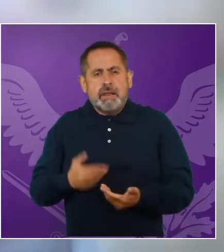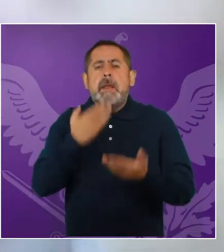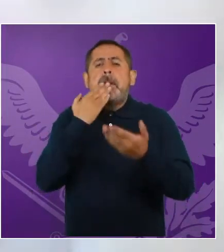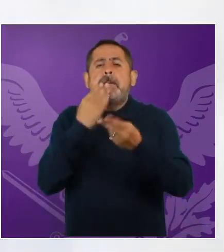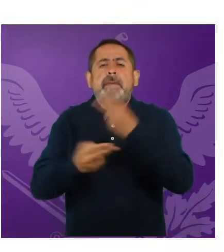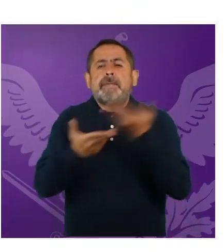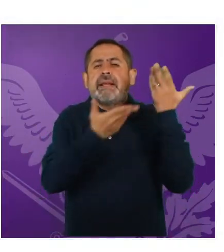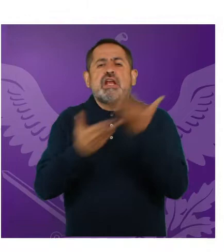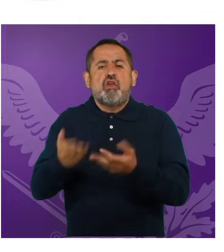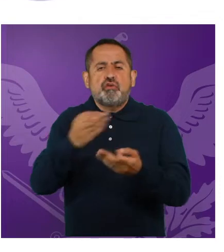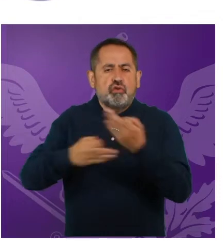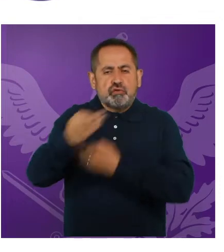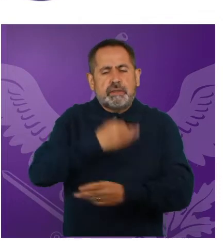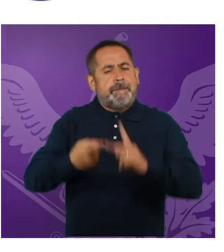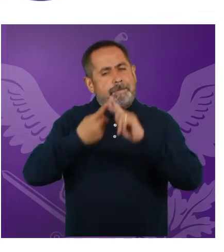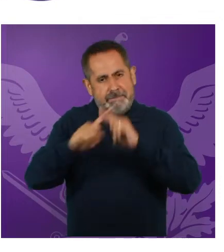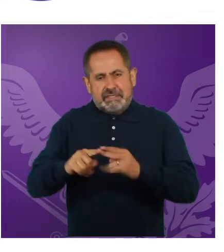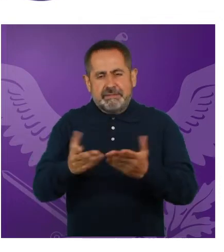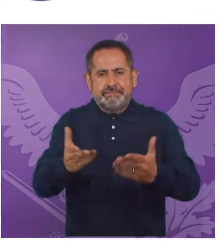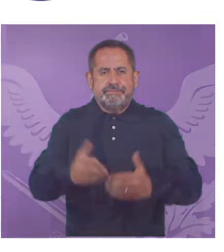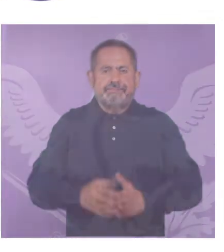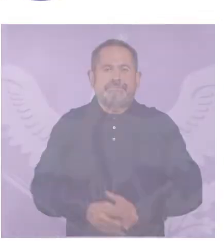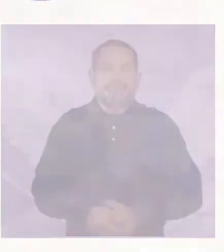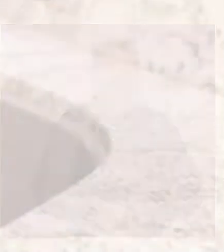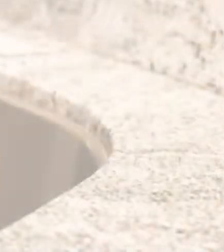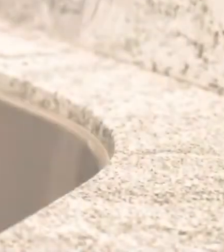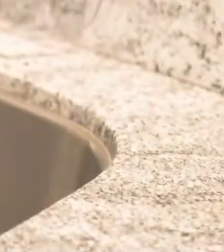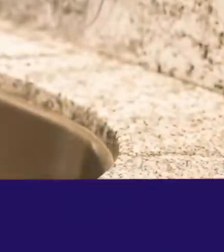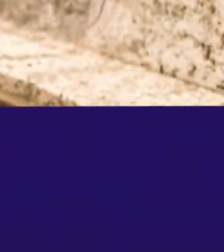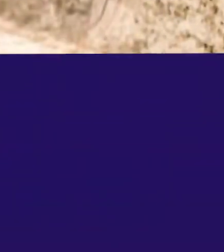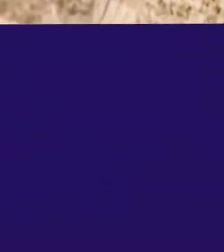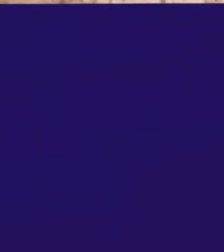Sean bienvenidas, bienvenidos, comenzamos.